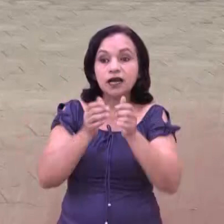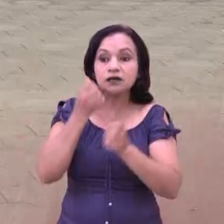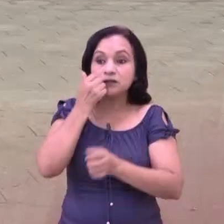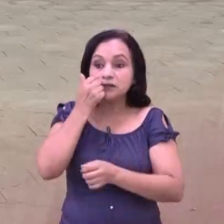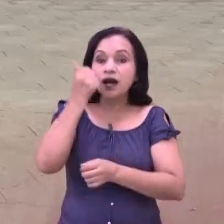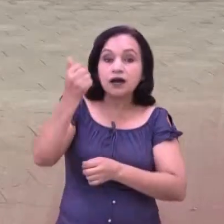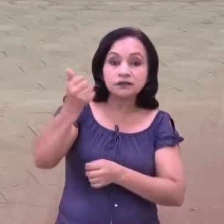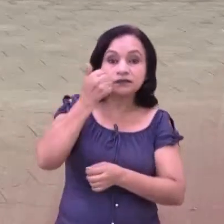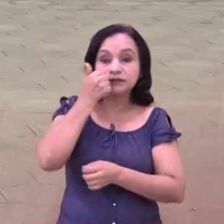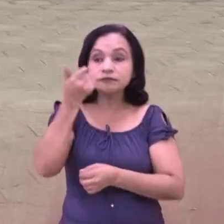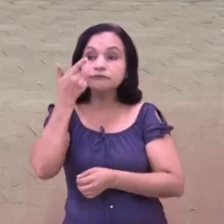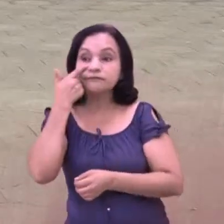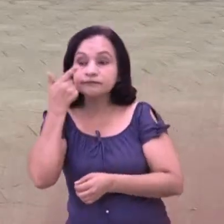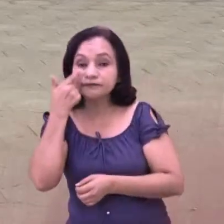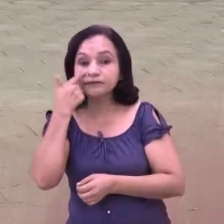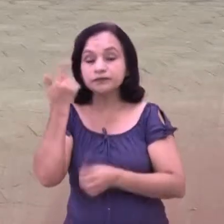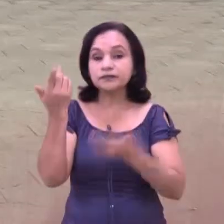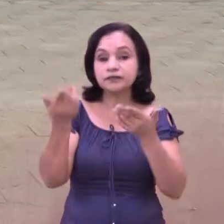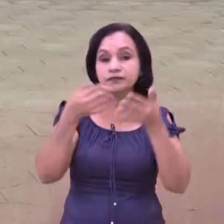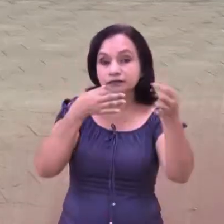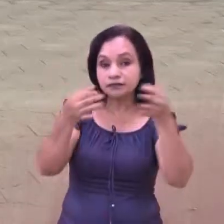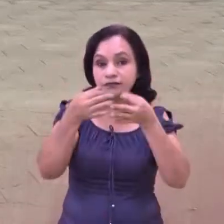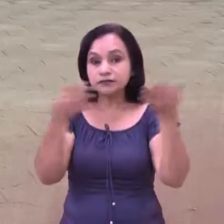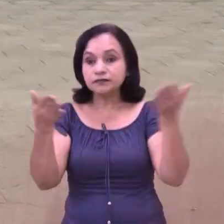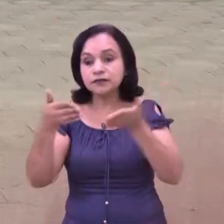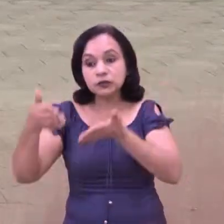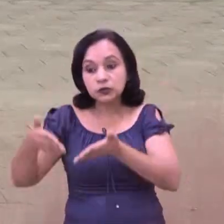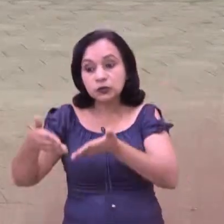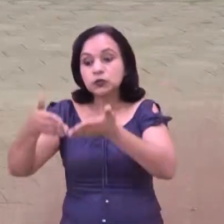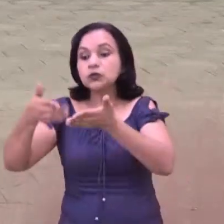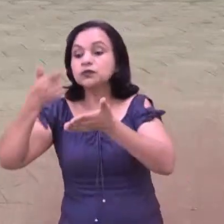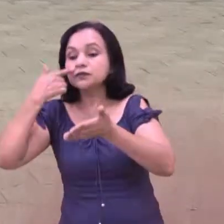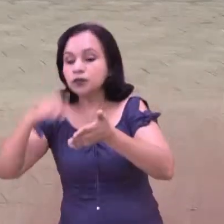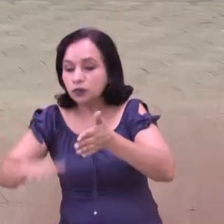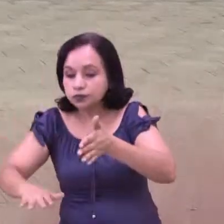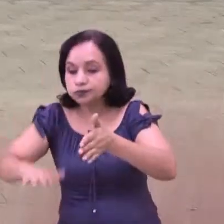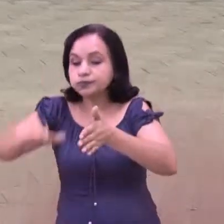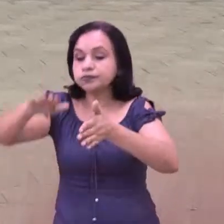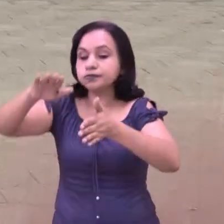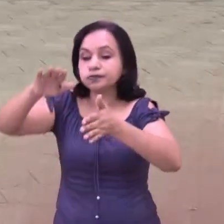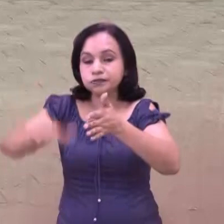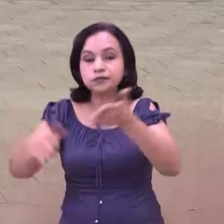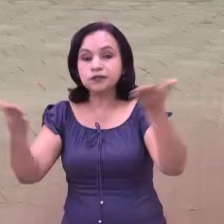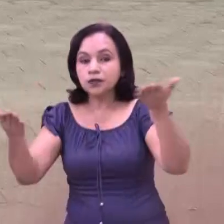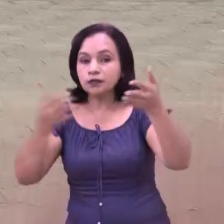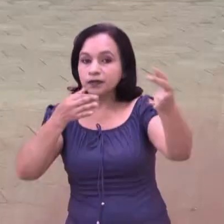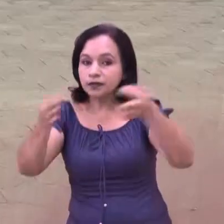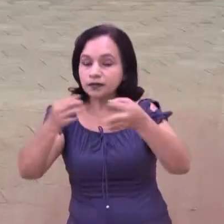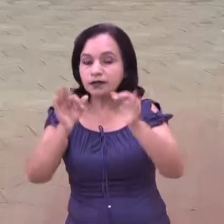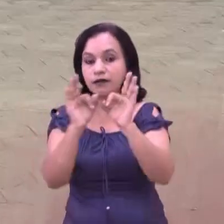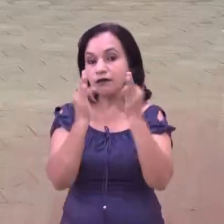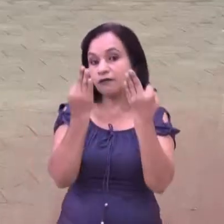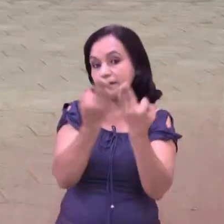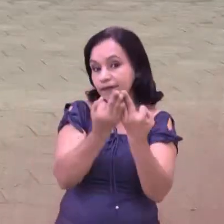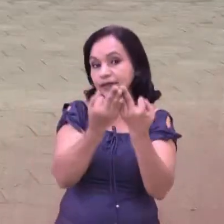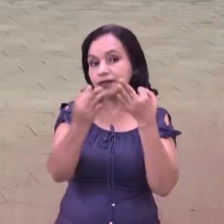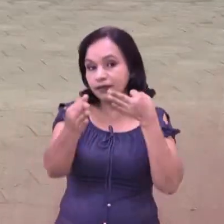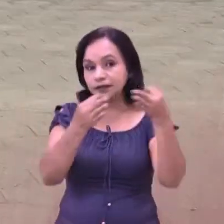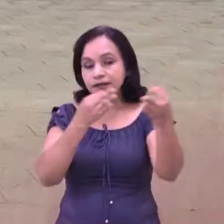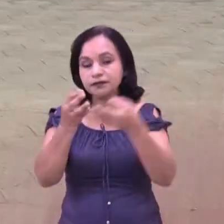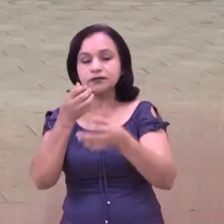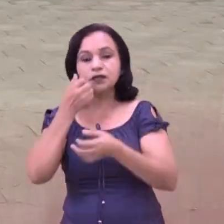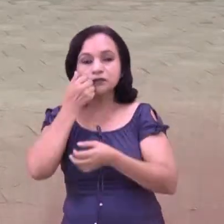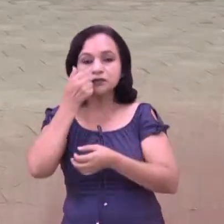está así la situación, los cauces están así, las canaletas están así, la familia está así, entonces estamos en constante